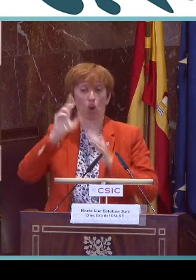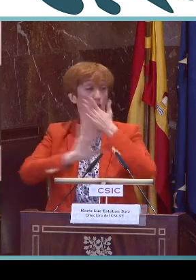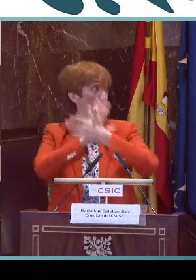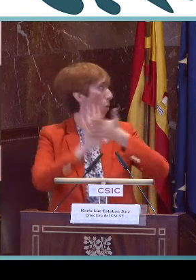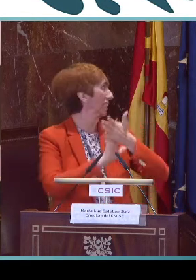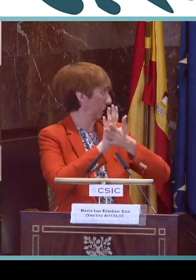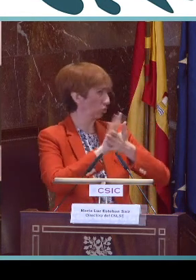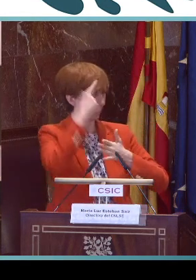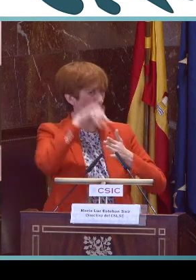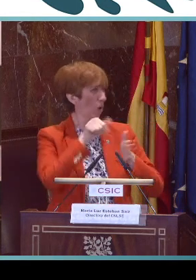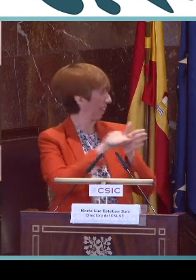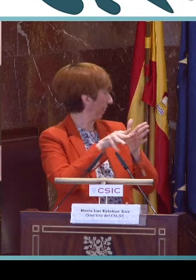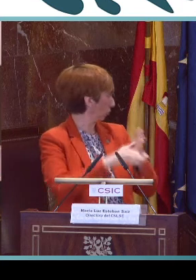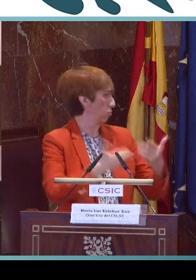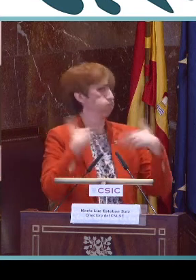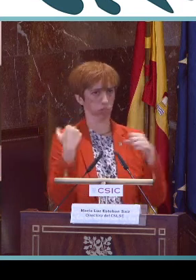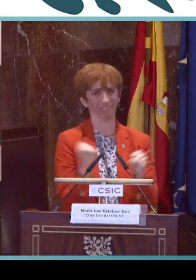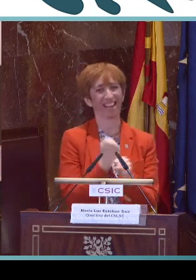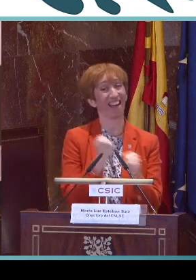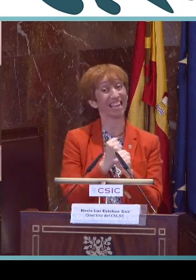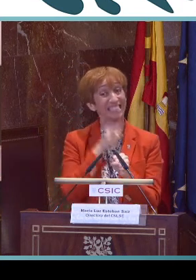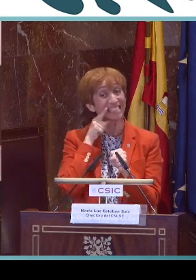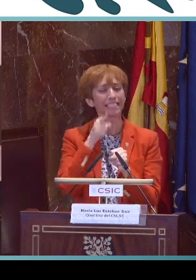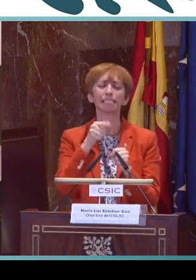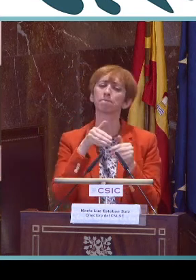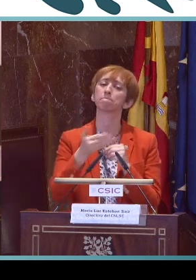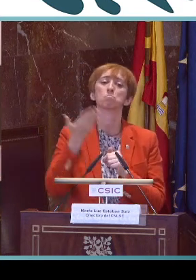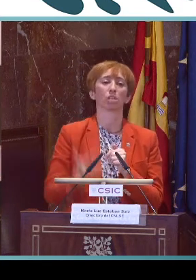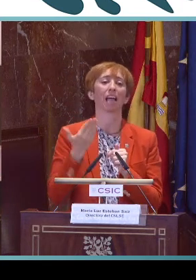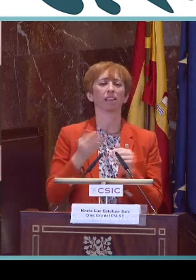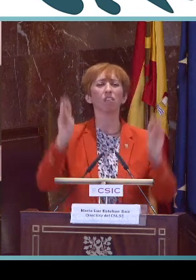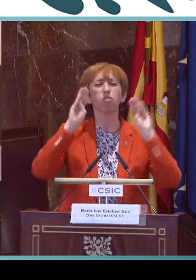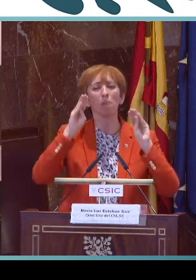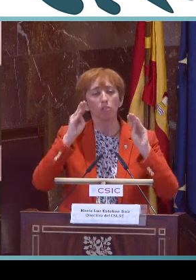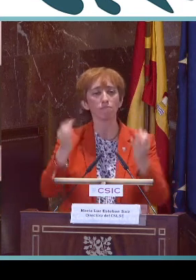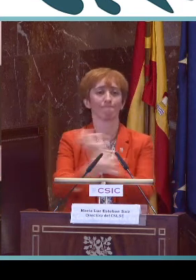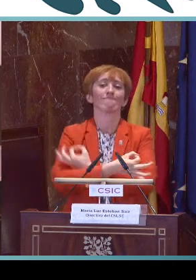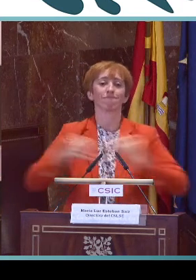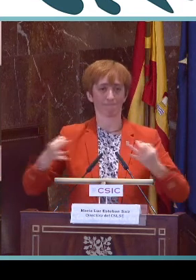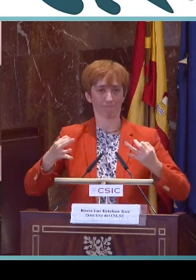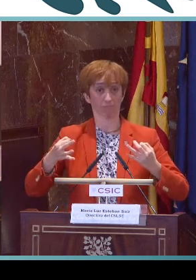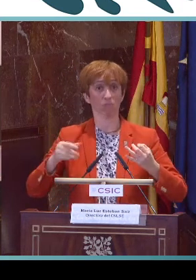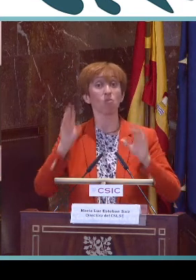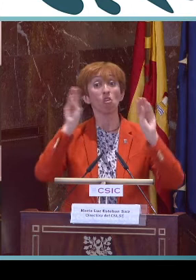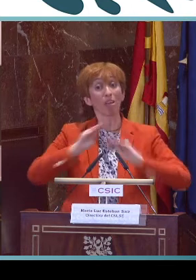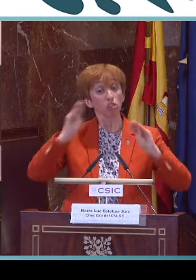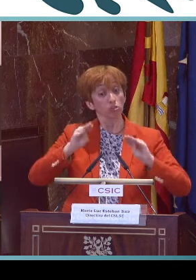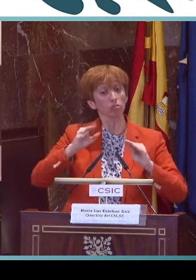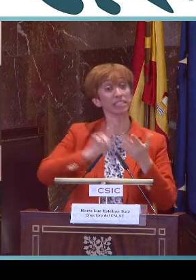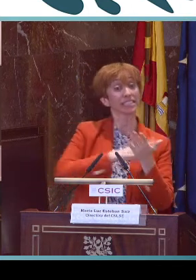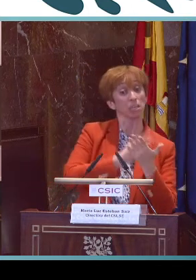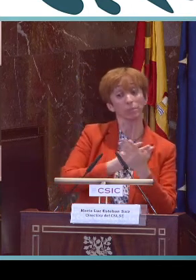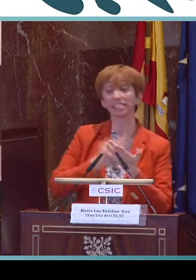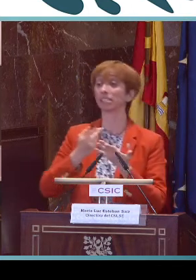y de guías intérpretes, de profesorados signantes. que es competencia y trabajo del CNELSE y entendemos que es muy importante para